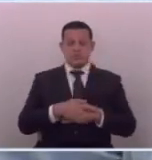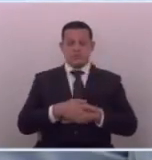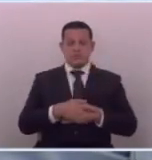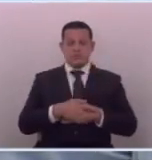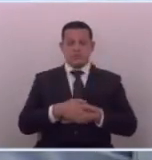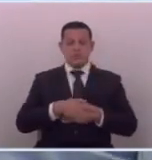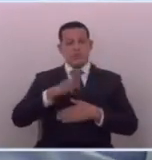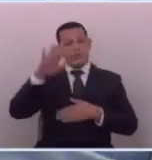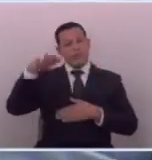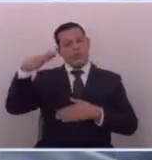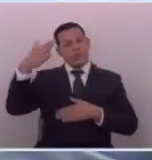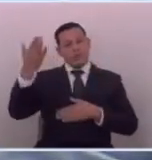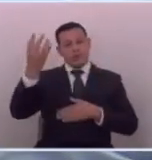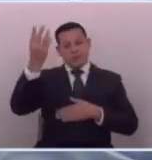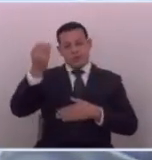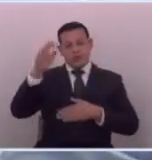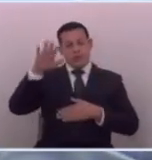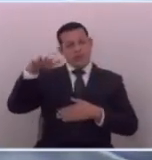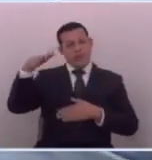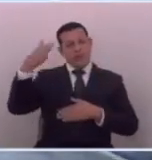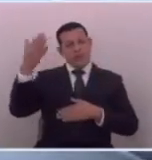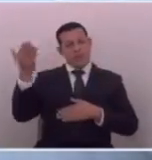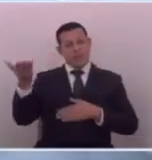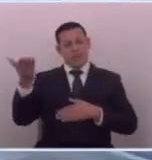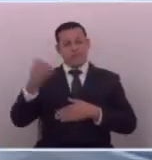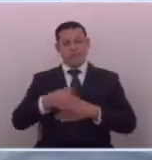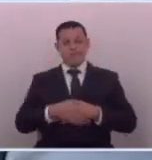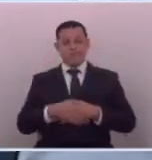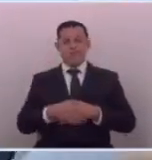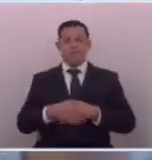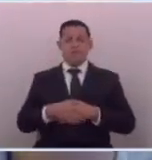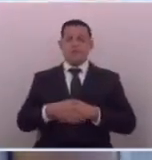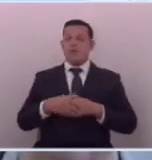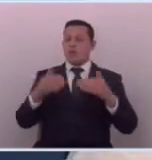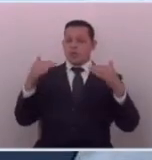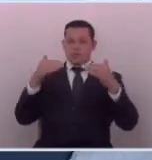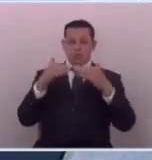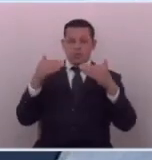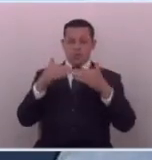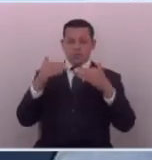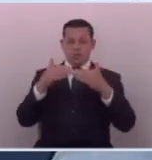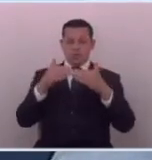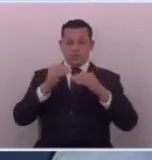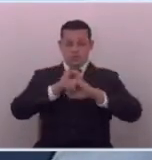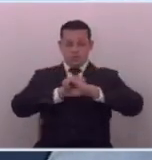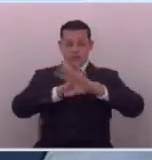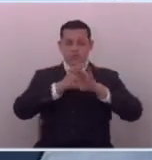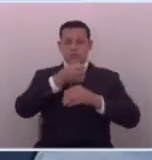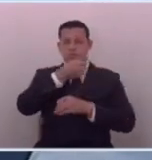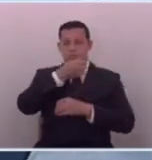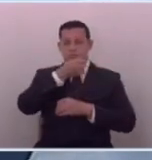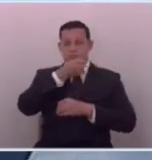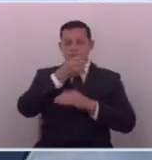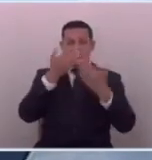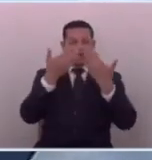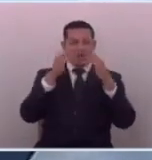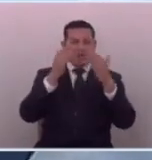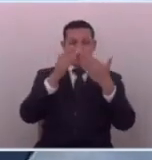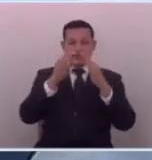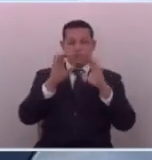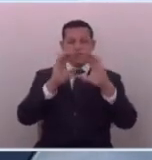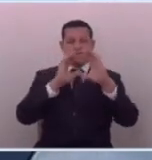más adelante unos días después también hubo reportes de diferentes